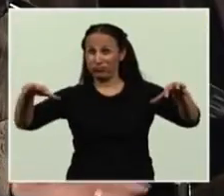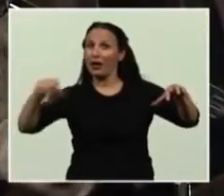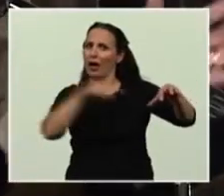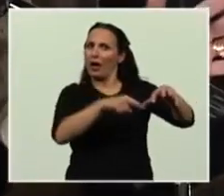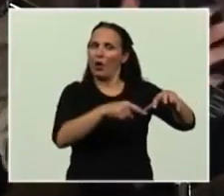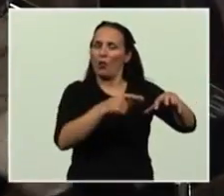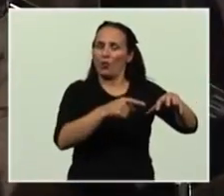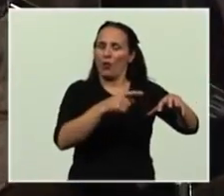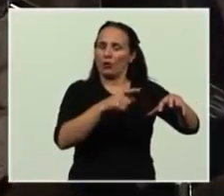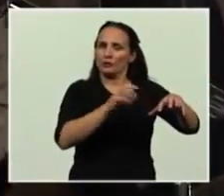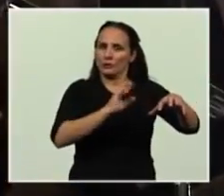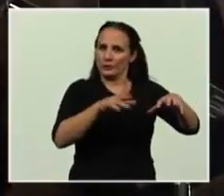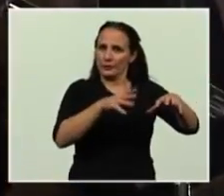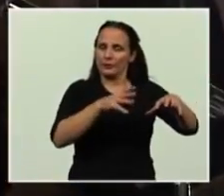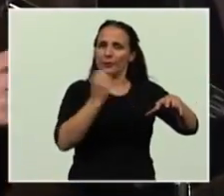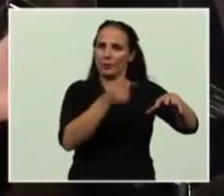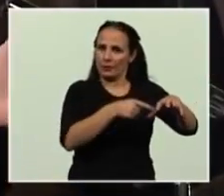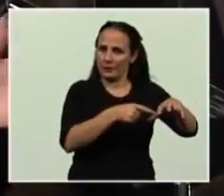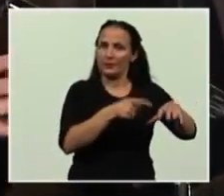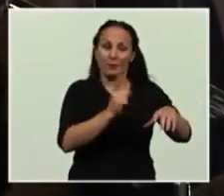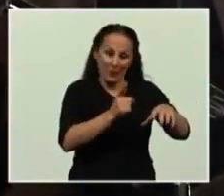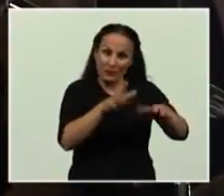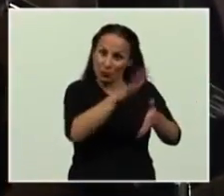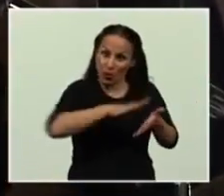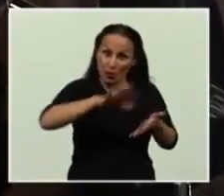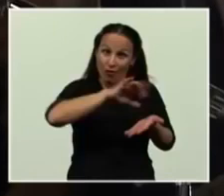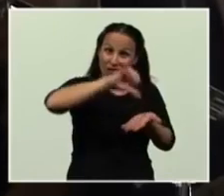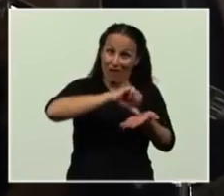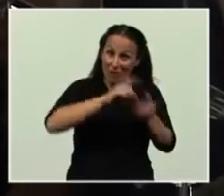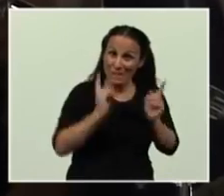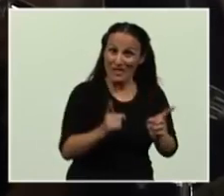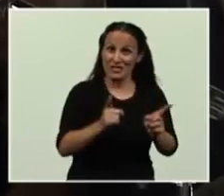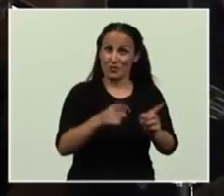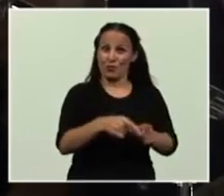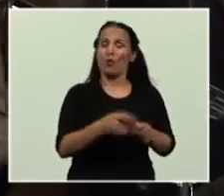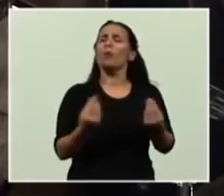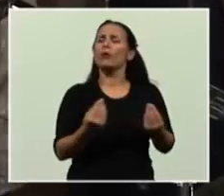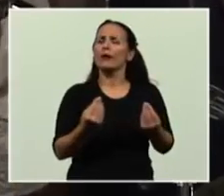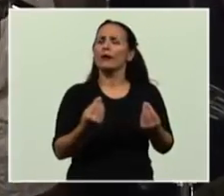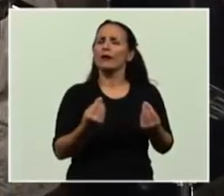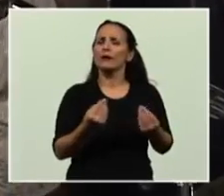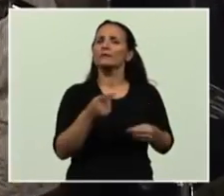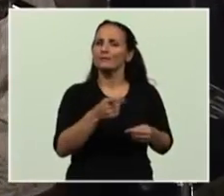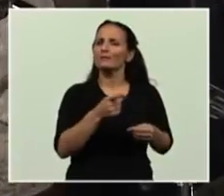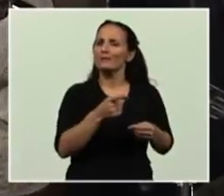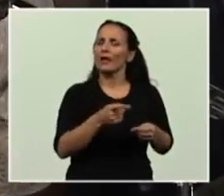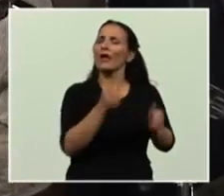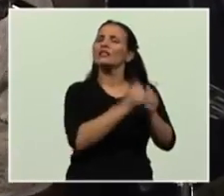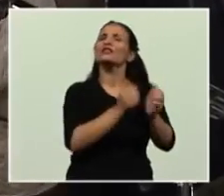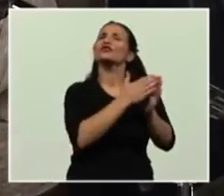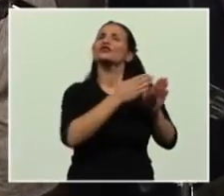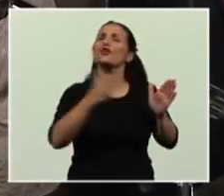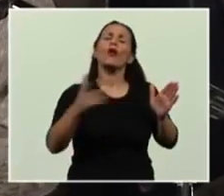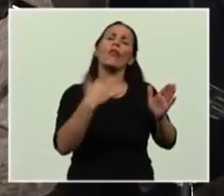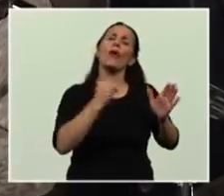En el mismo predio y en el mismo lugar, porque la historia se debe